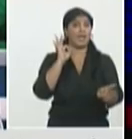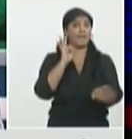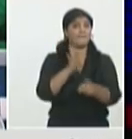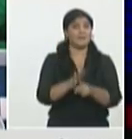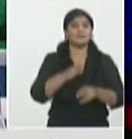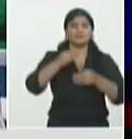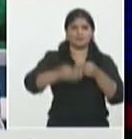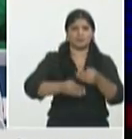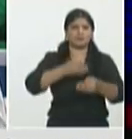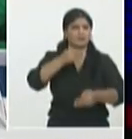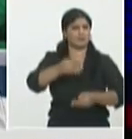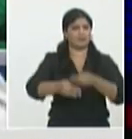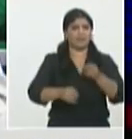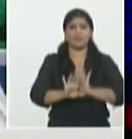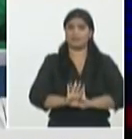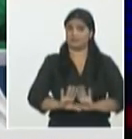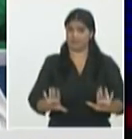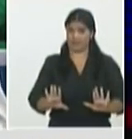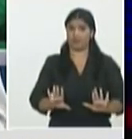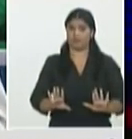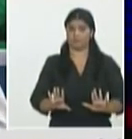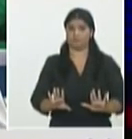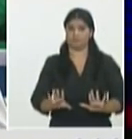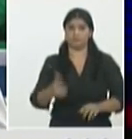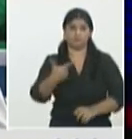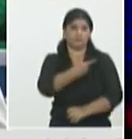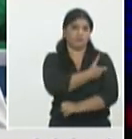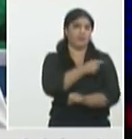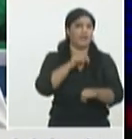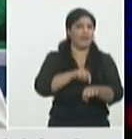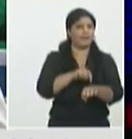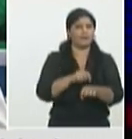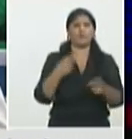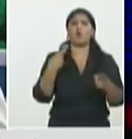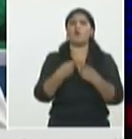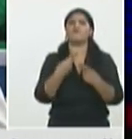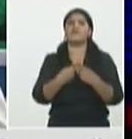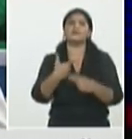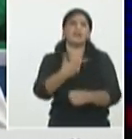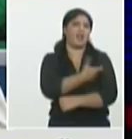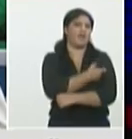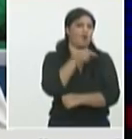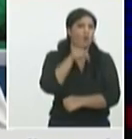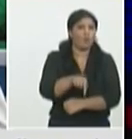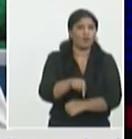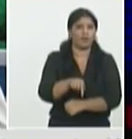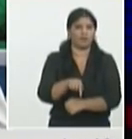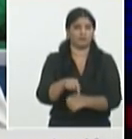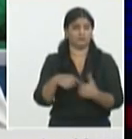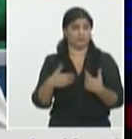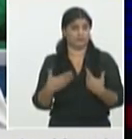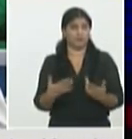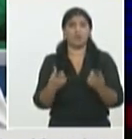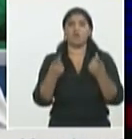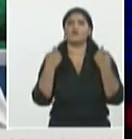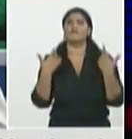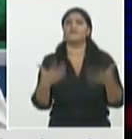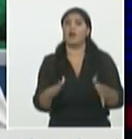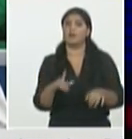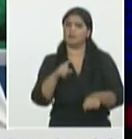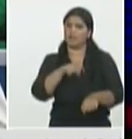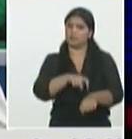efecto que se pueda tener una cierta confianza digamos por parte de la población nos falta todavía